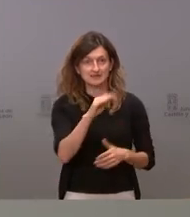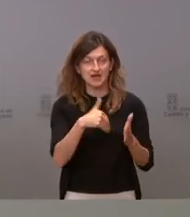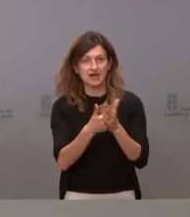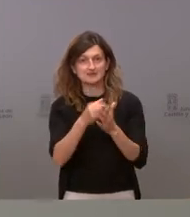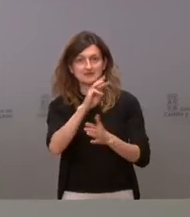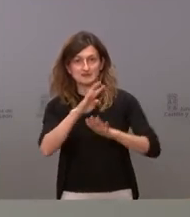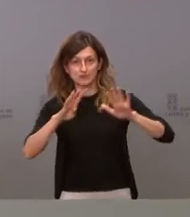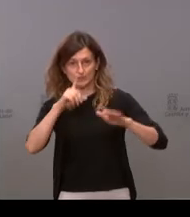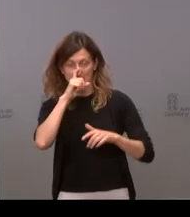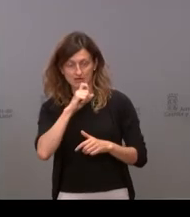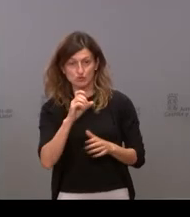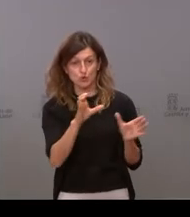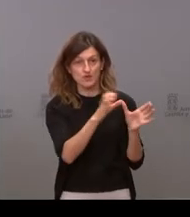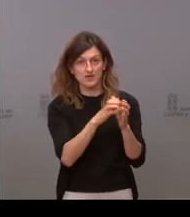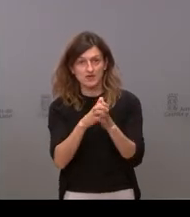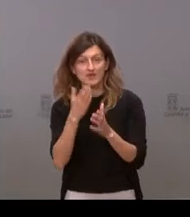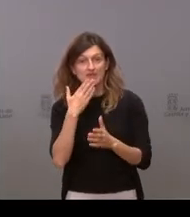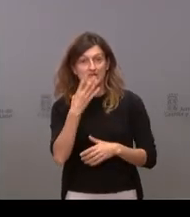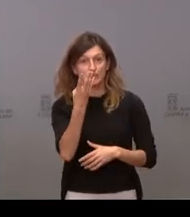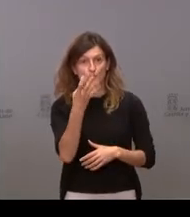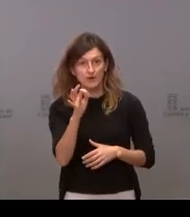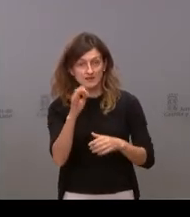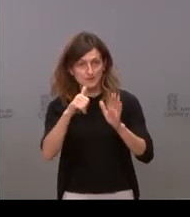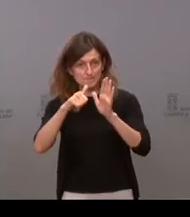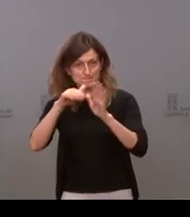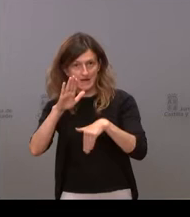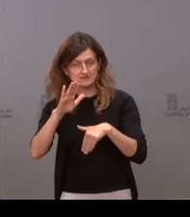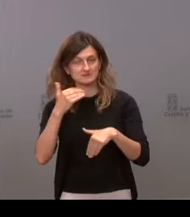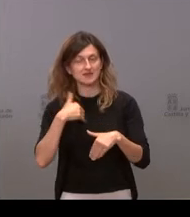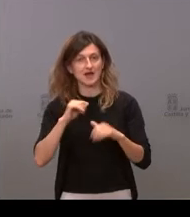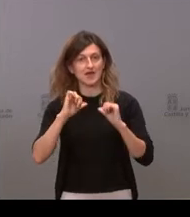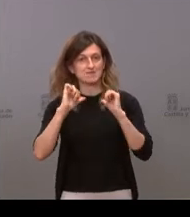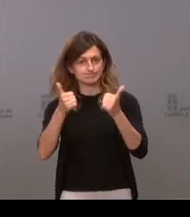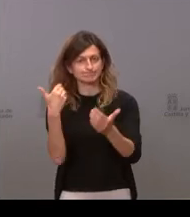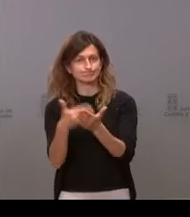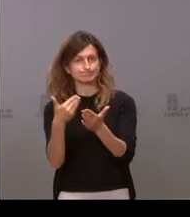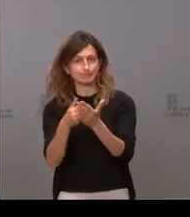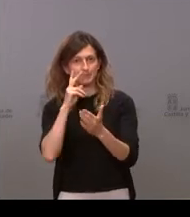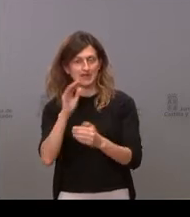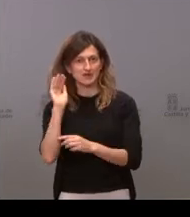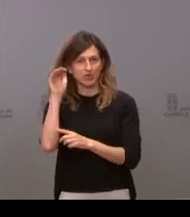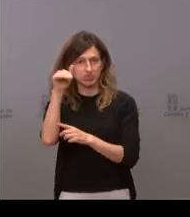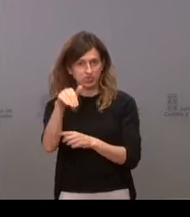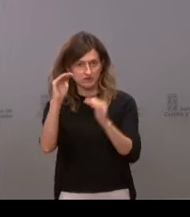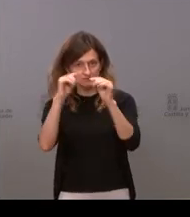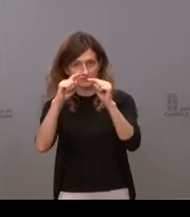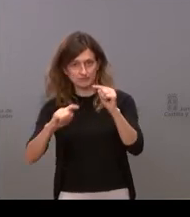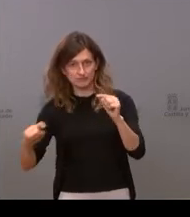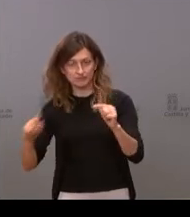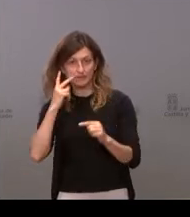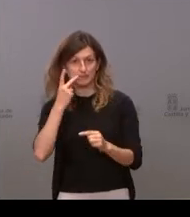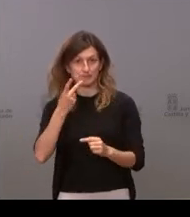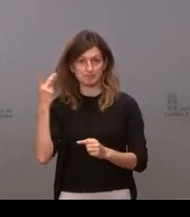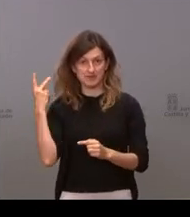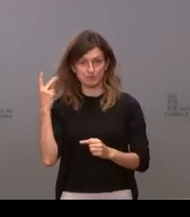años. Los grupos de edad por encima de 40 ya se empieza a evidenciar una importante disminución, como se puede observar